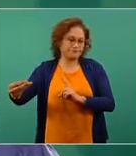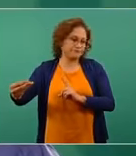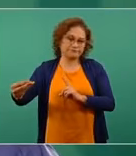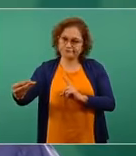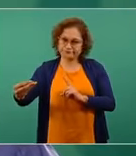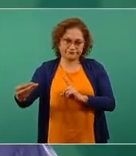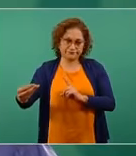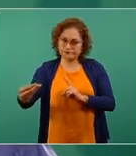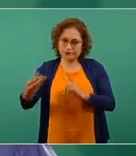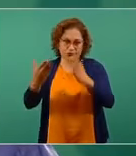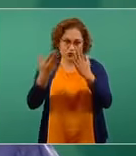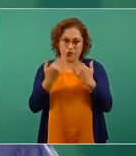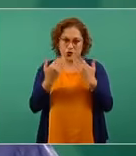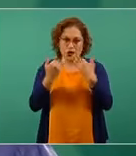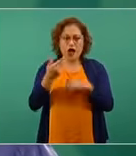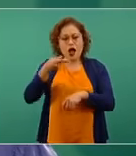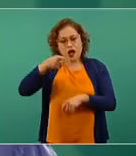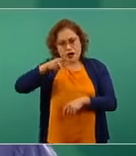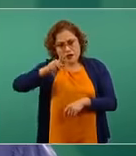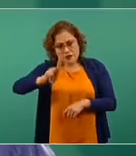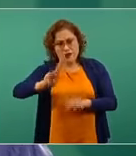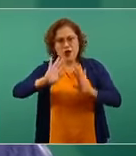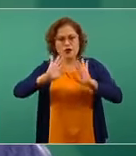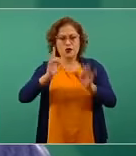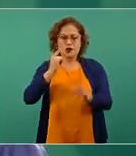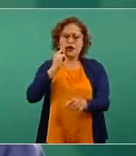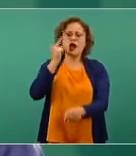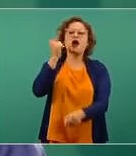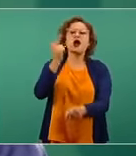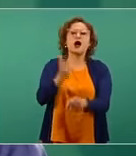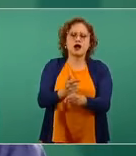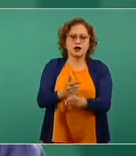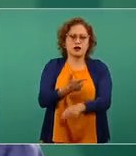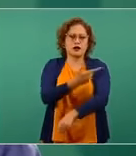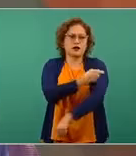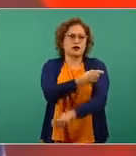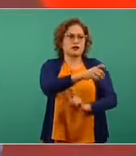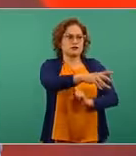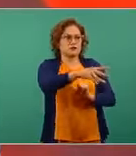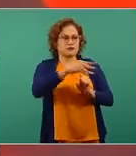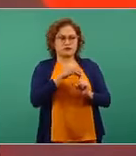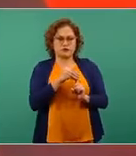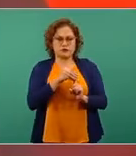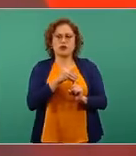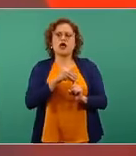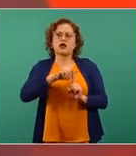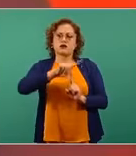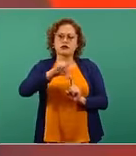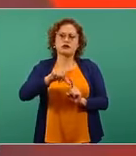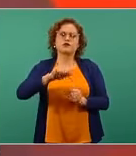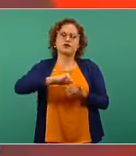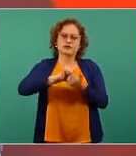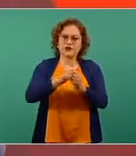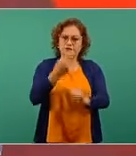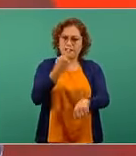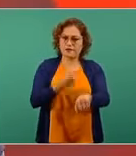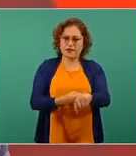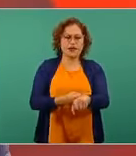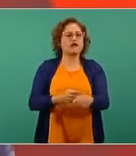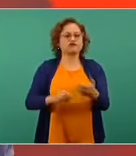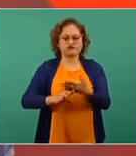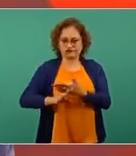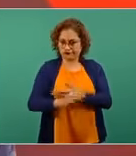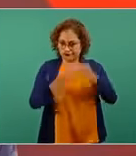sí, todas ellas han demostrado capacidad para prevenir la enfermedad, la enfermedad grave y desde luego